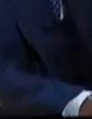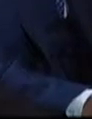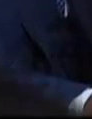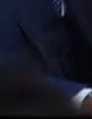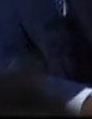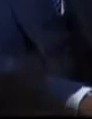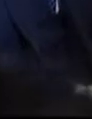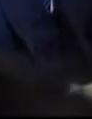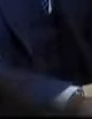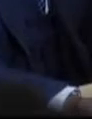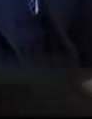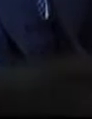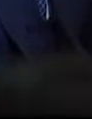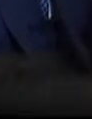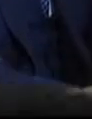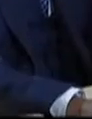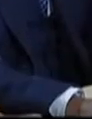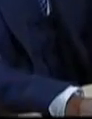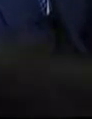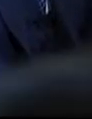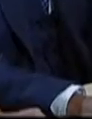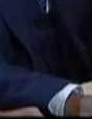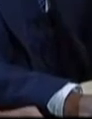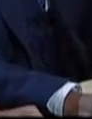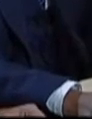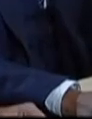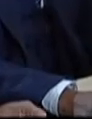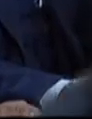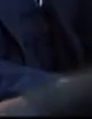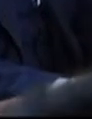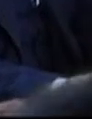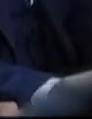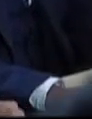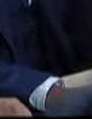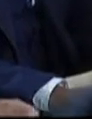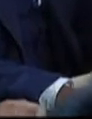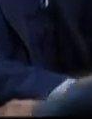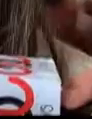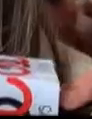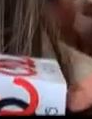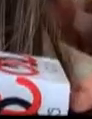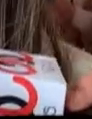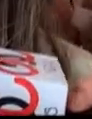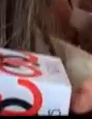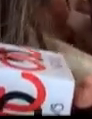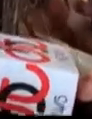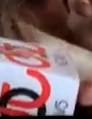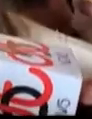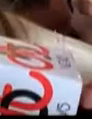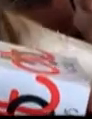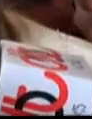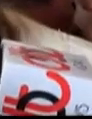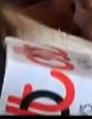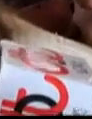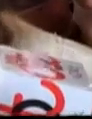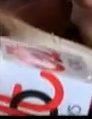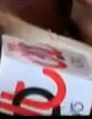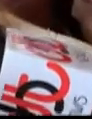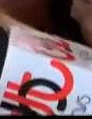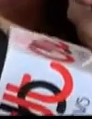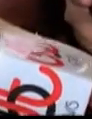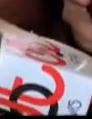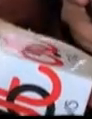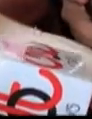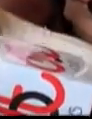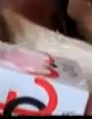En este sentido, aseguró que su dependencia apoyará esta reforma desde el ámbito deportivo. La reforma educativa fue un planteamiento que hizo el